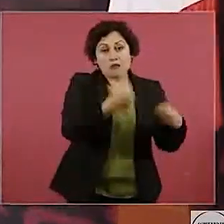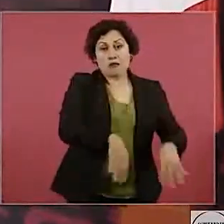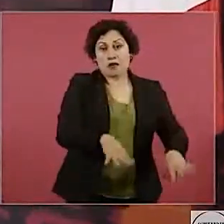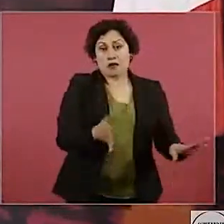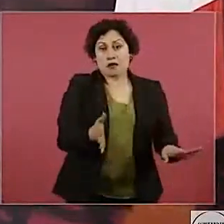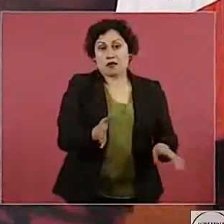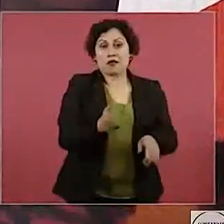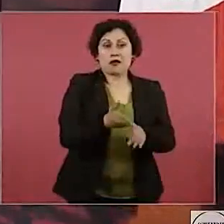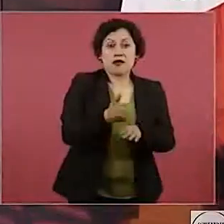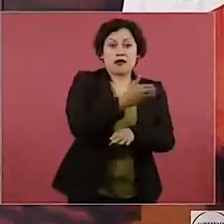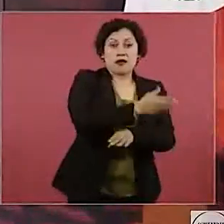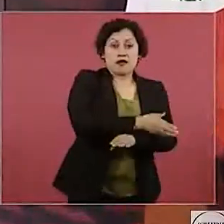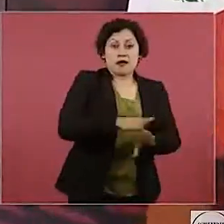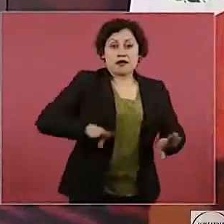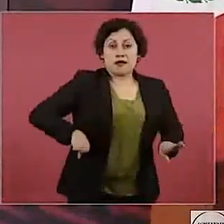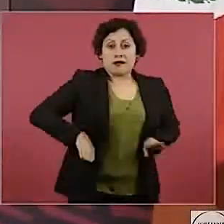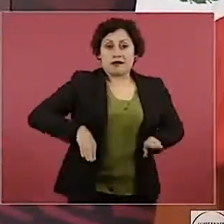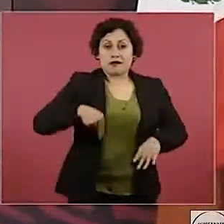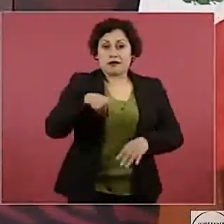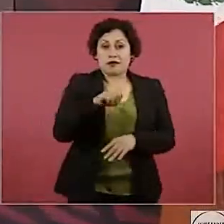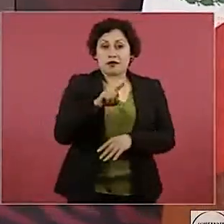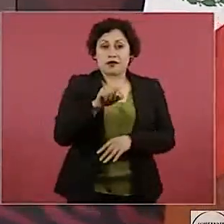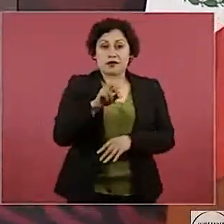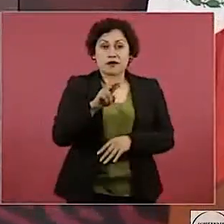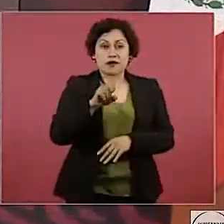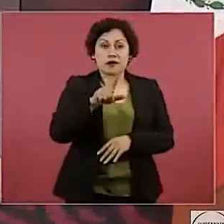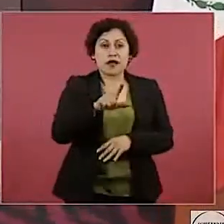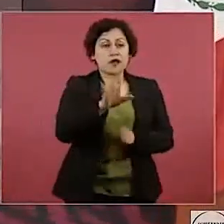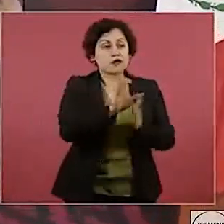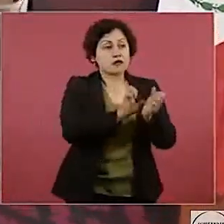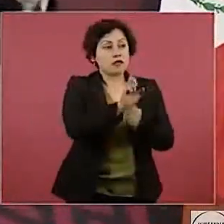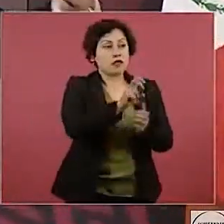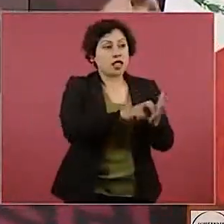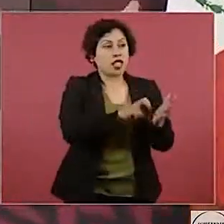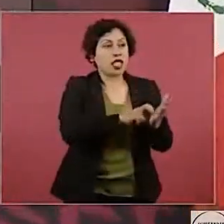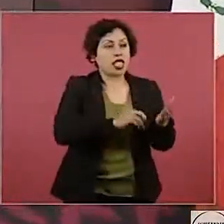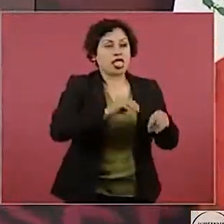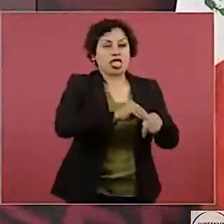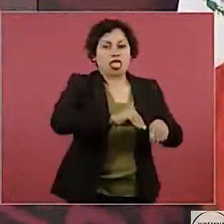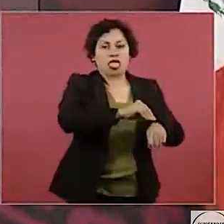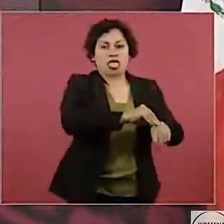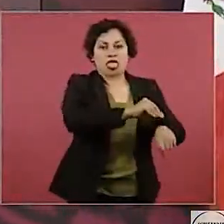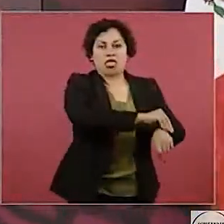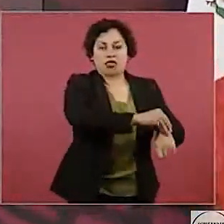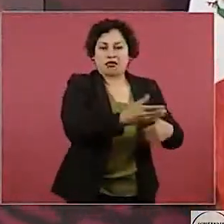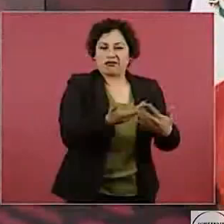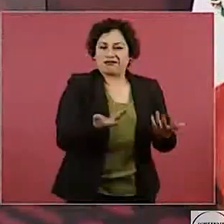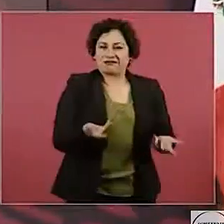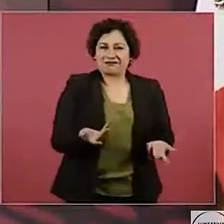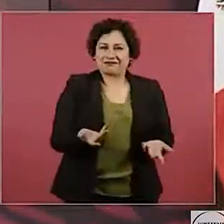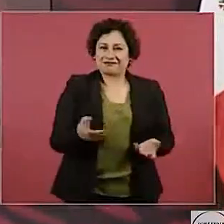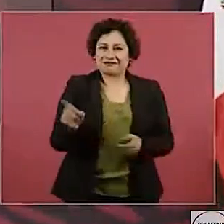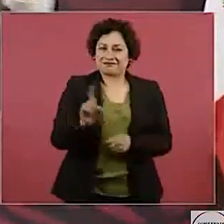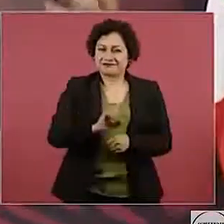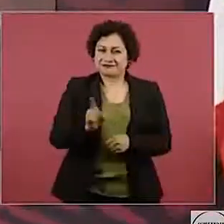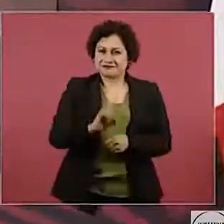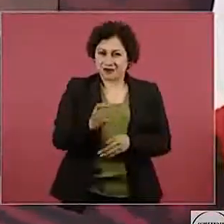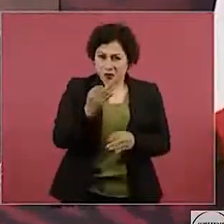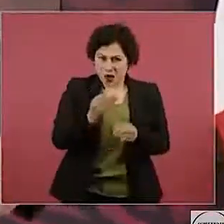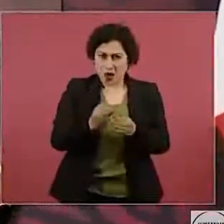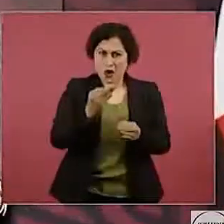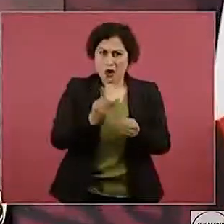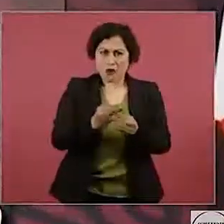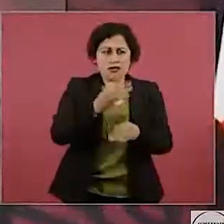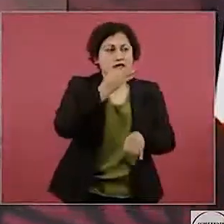hicieron durante el periodo neoliberal. Entonces, que la gente sepa que no sólo hay que